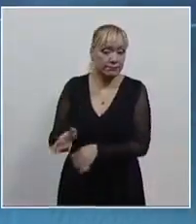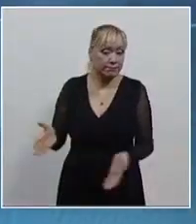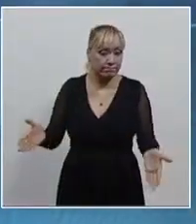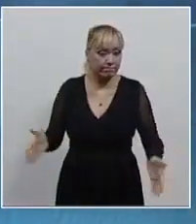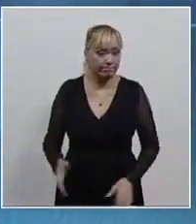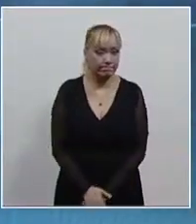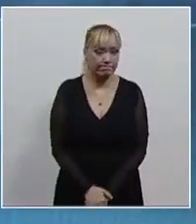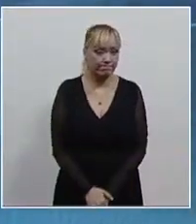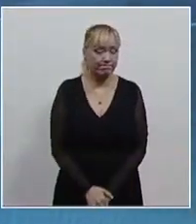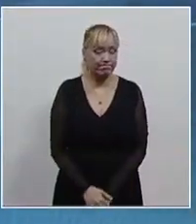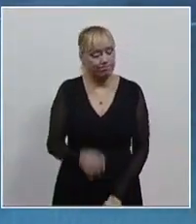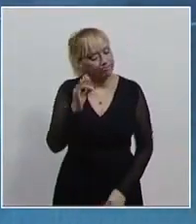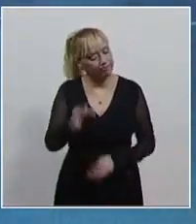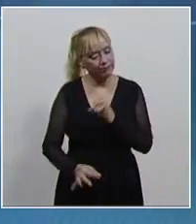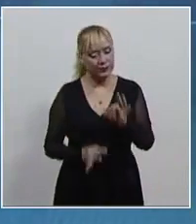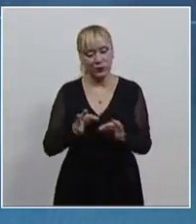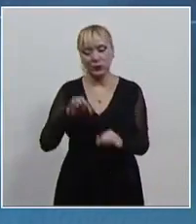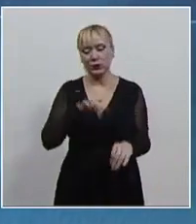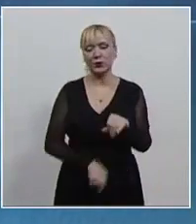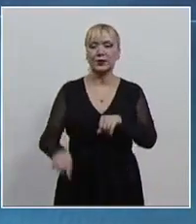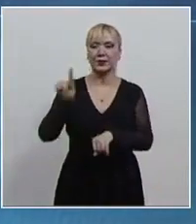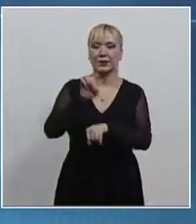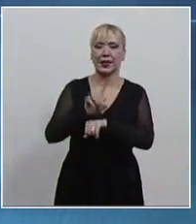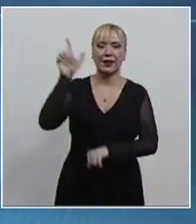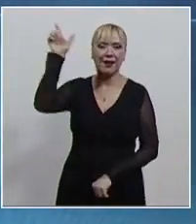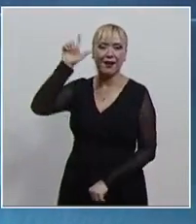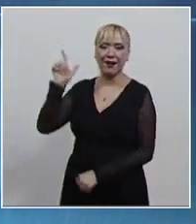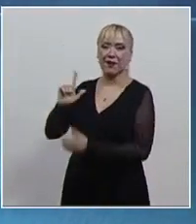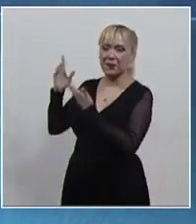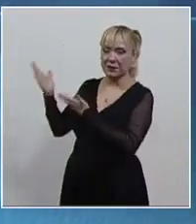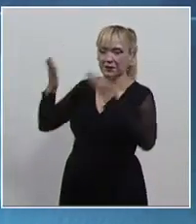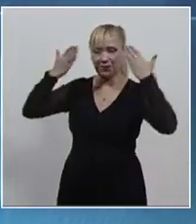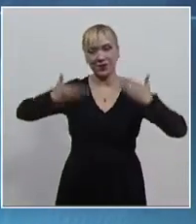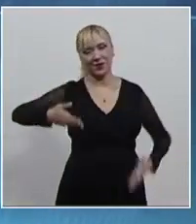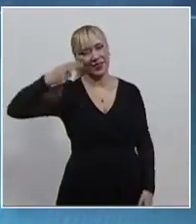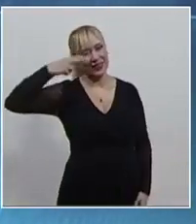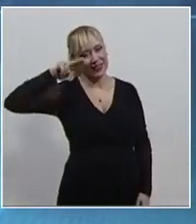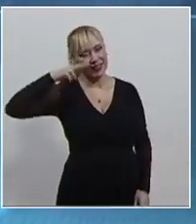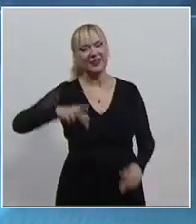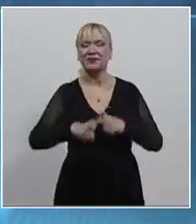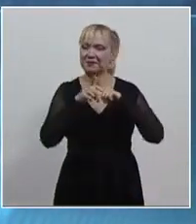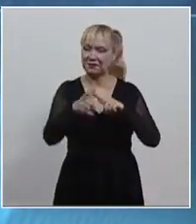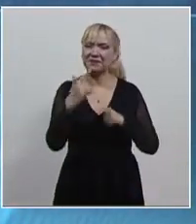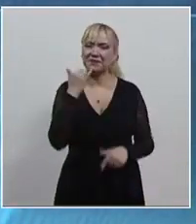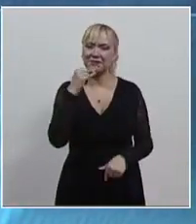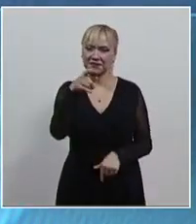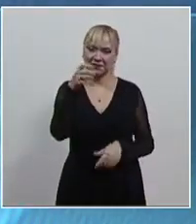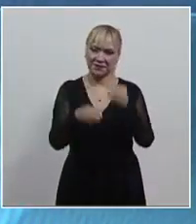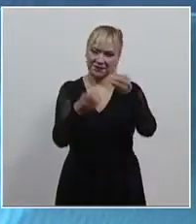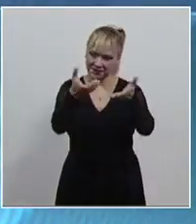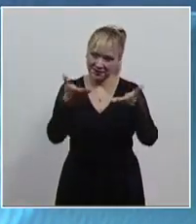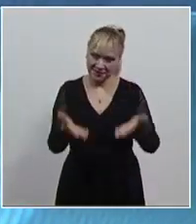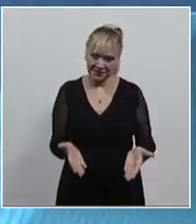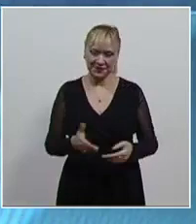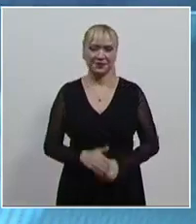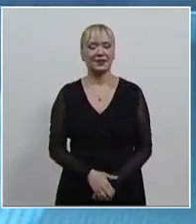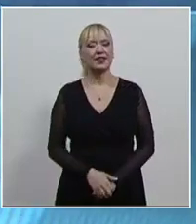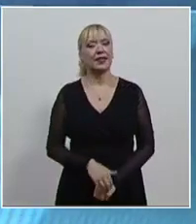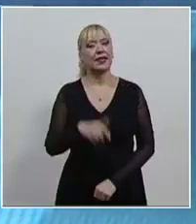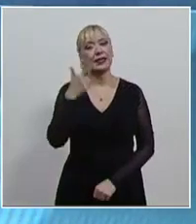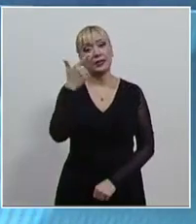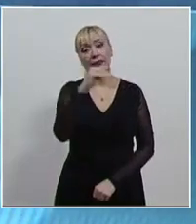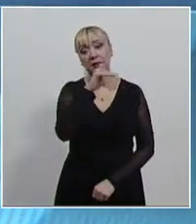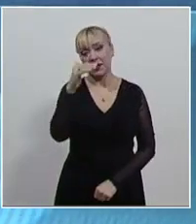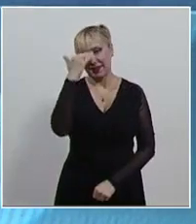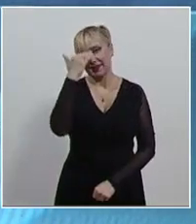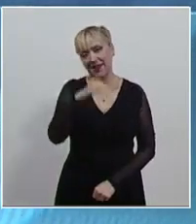Así concluimos esta emisión. Soy Laura Murillo y lo invito a mantenerse en la señal del canal del Poder Judicial de la Federación. Siga a las 19